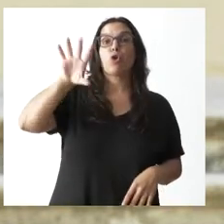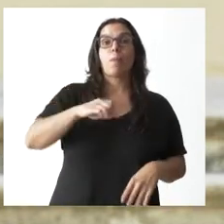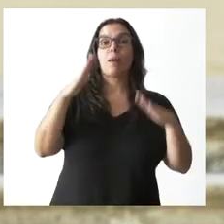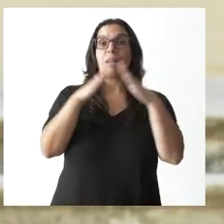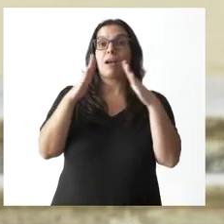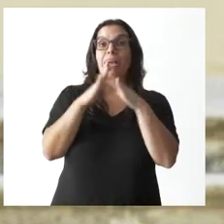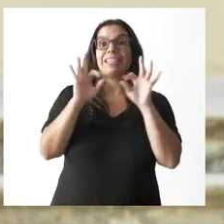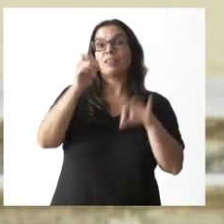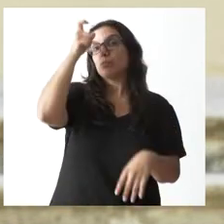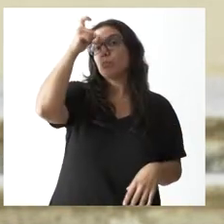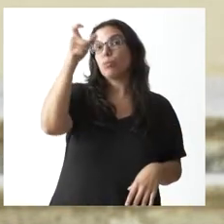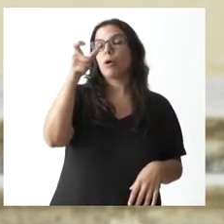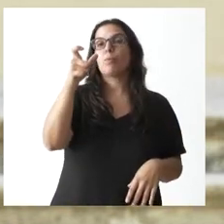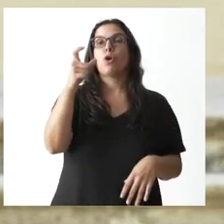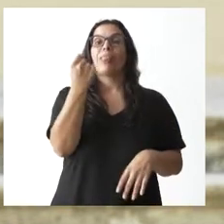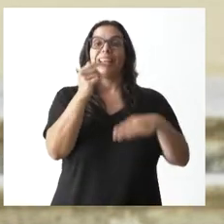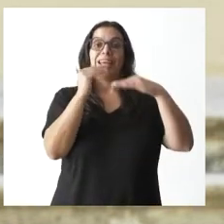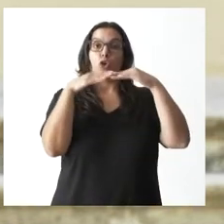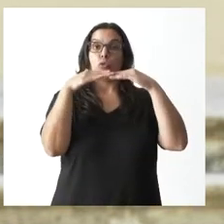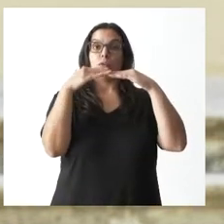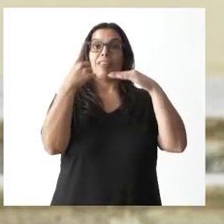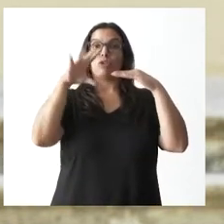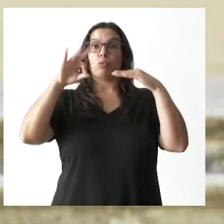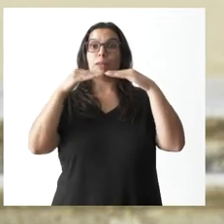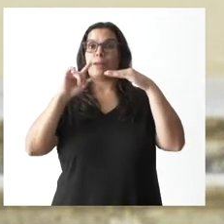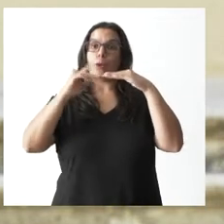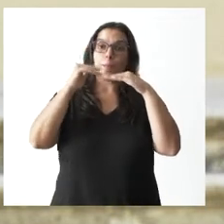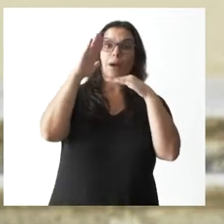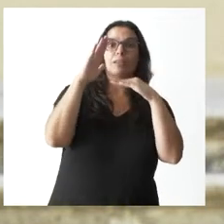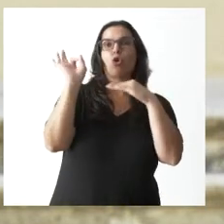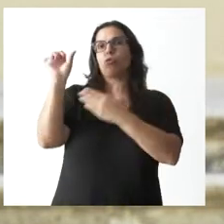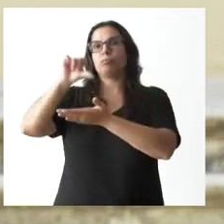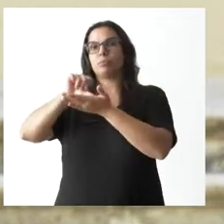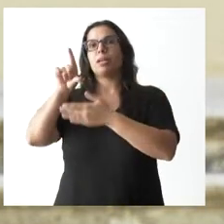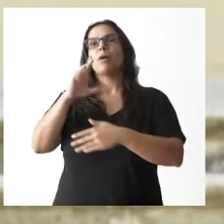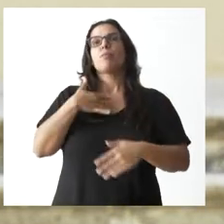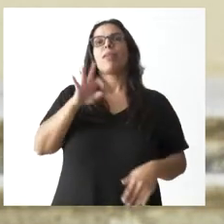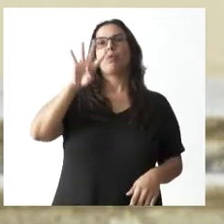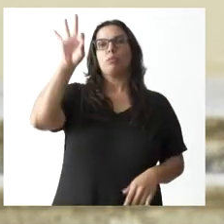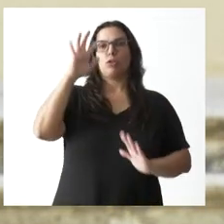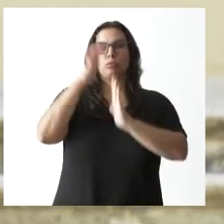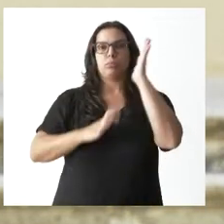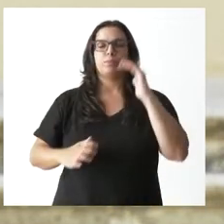por más importe o en el medio urbano, que tendrá un importe del 4%.